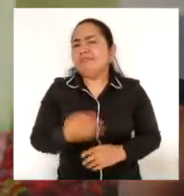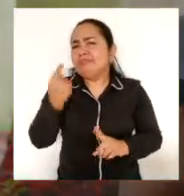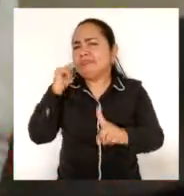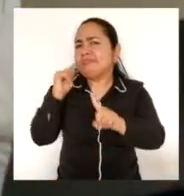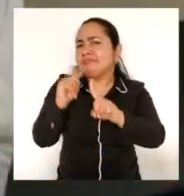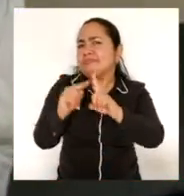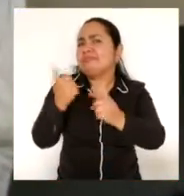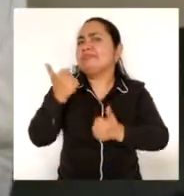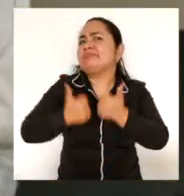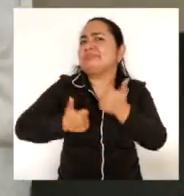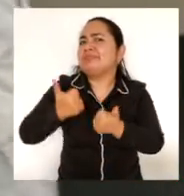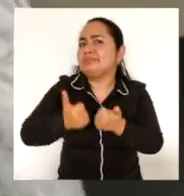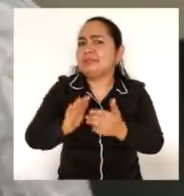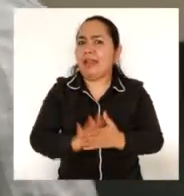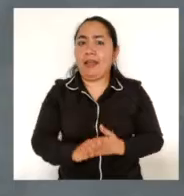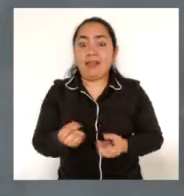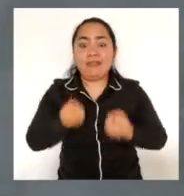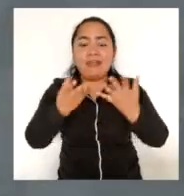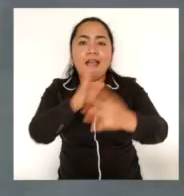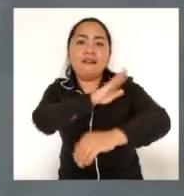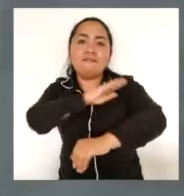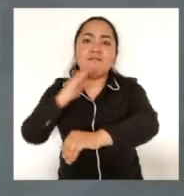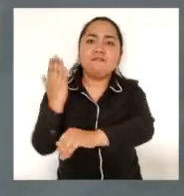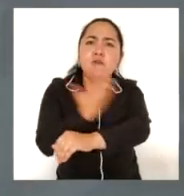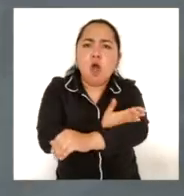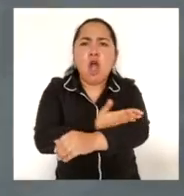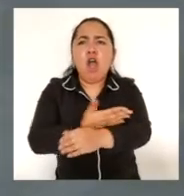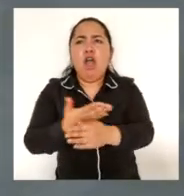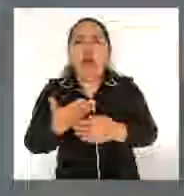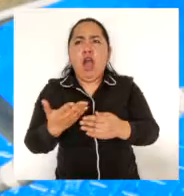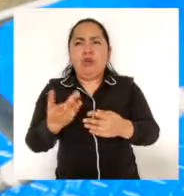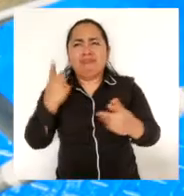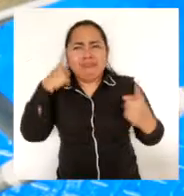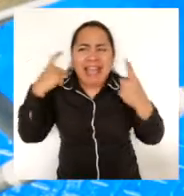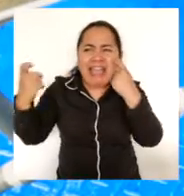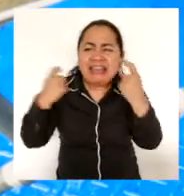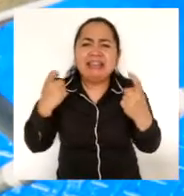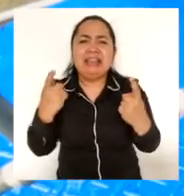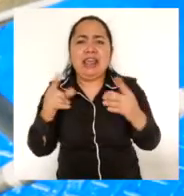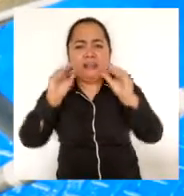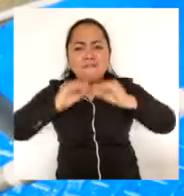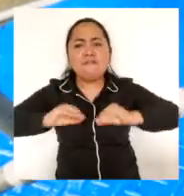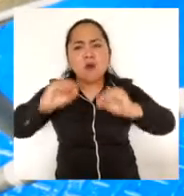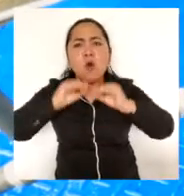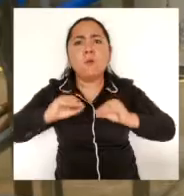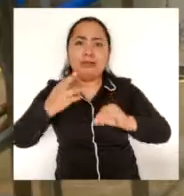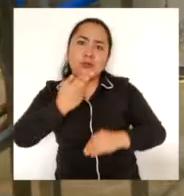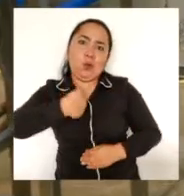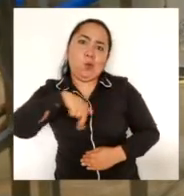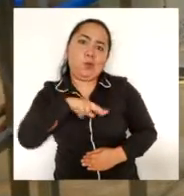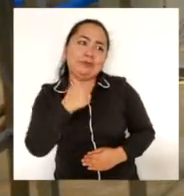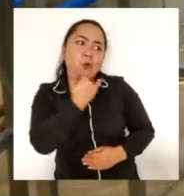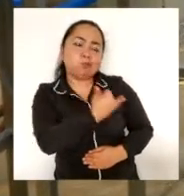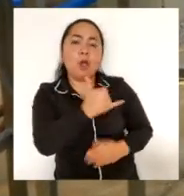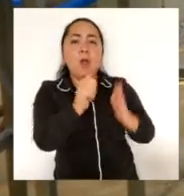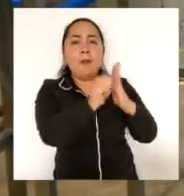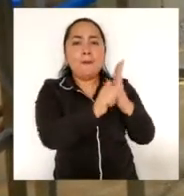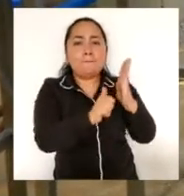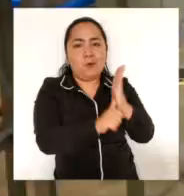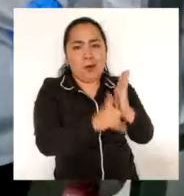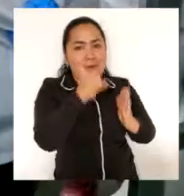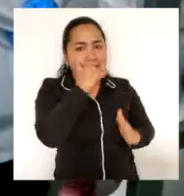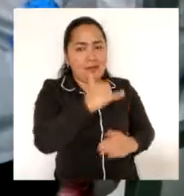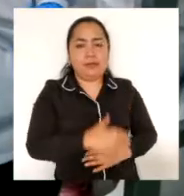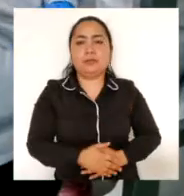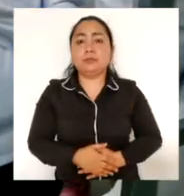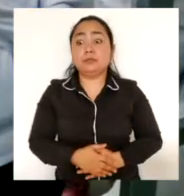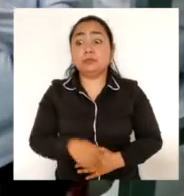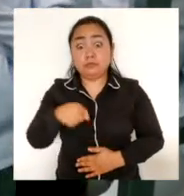Procesos